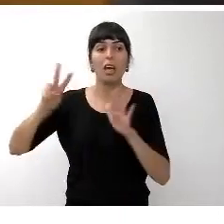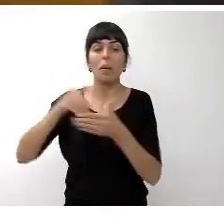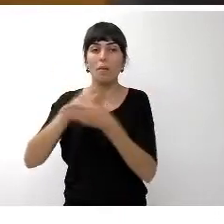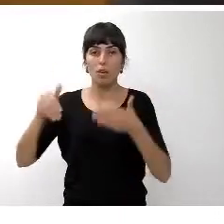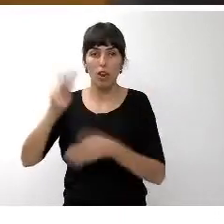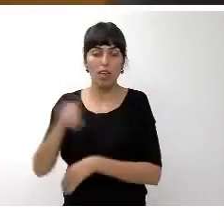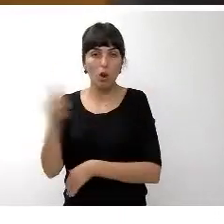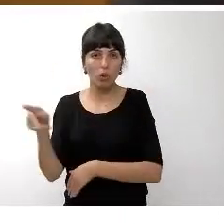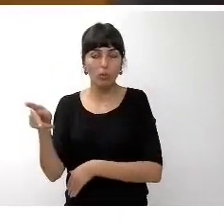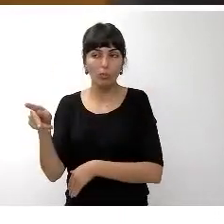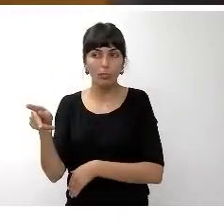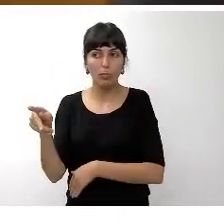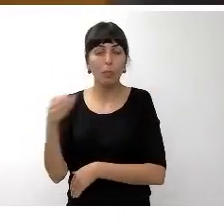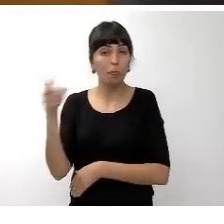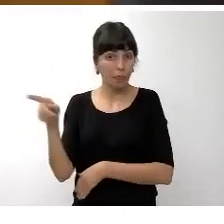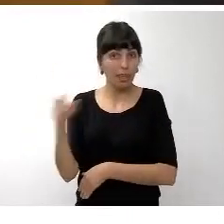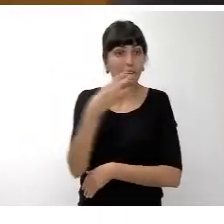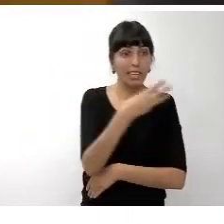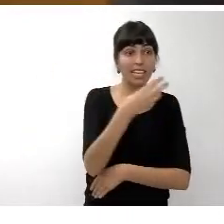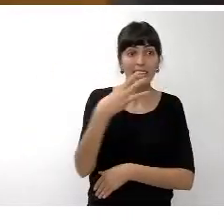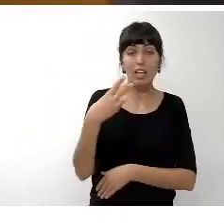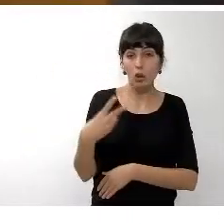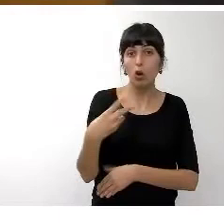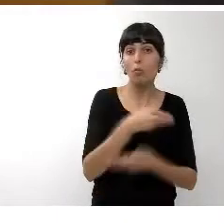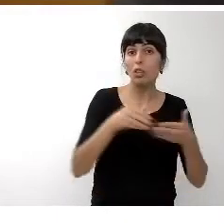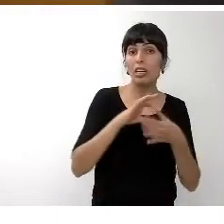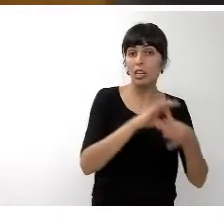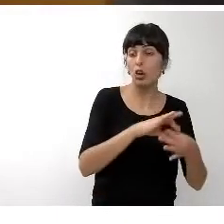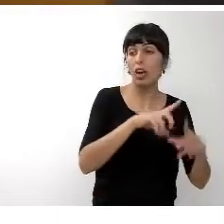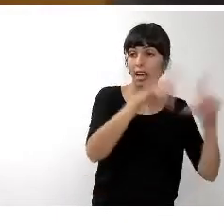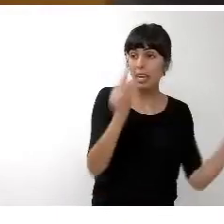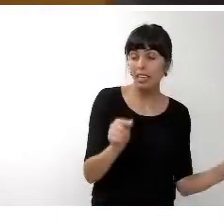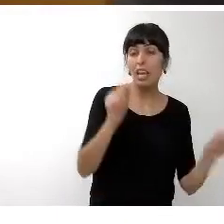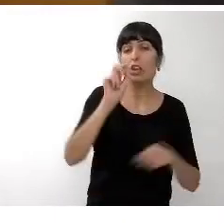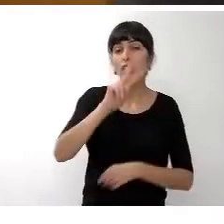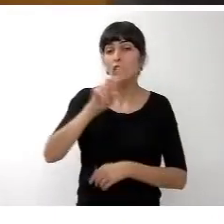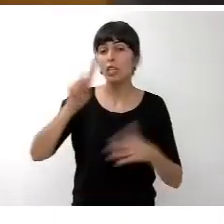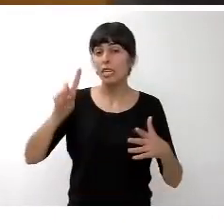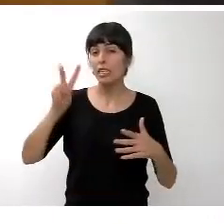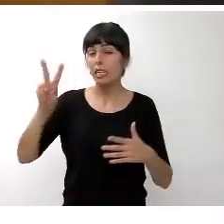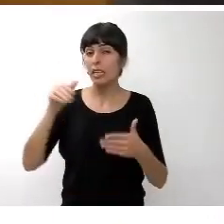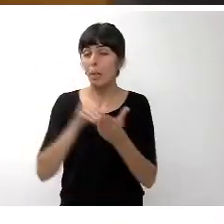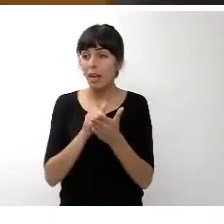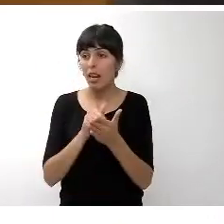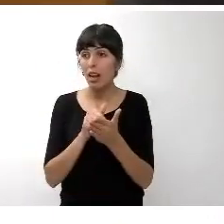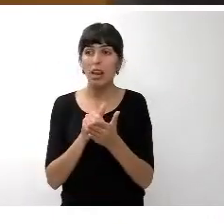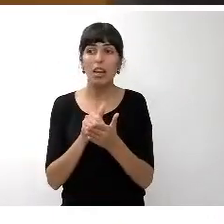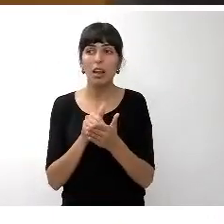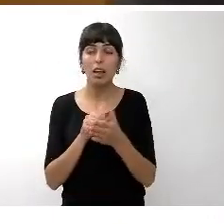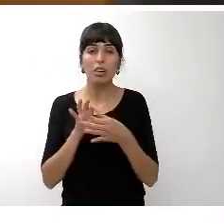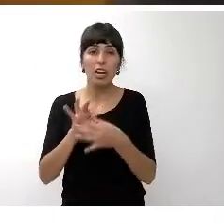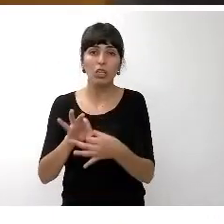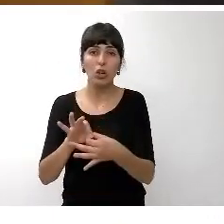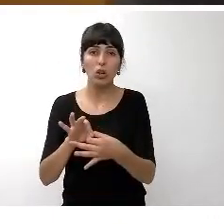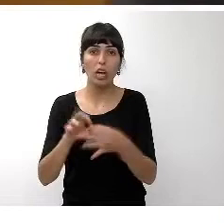cabildo 32 corresponderán al IAS y 237.000 una operación de tesorería vinculada al